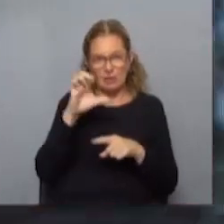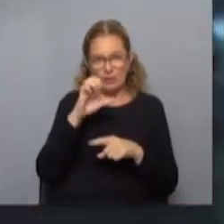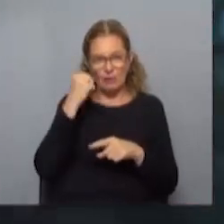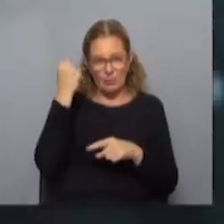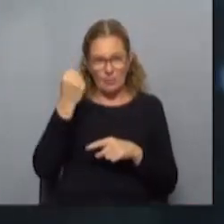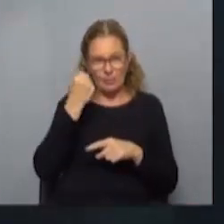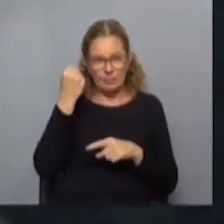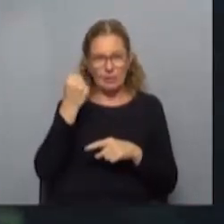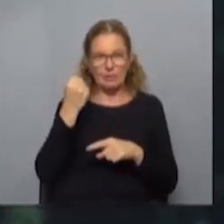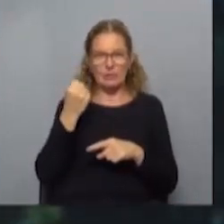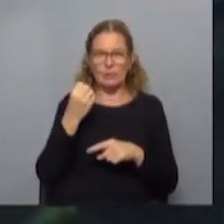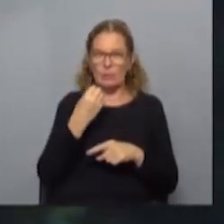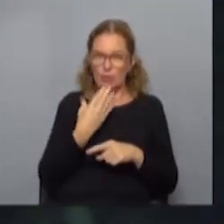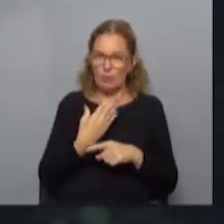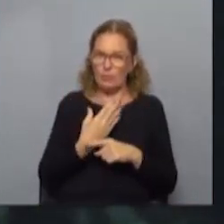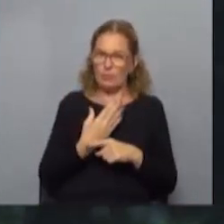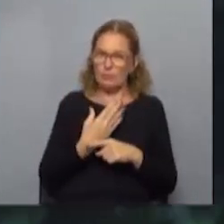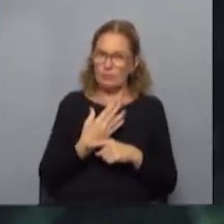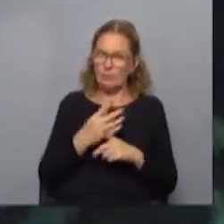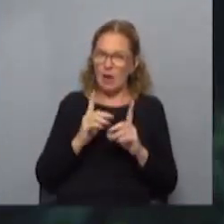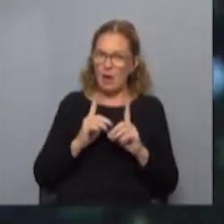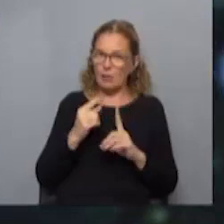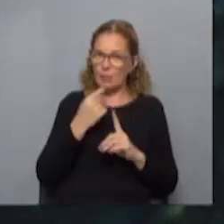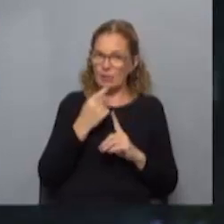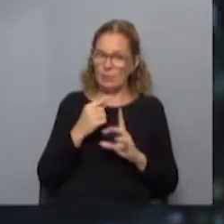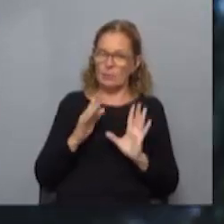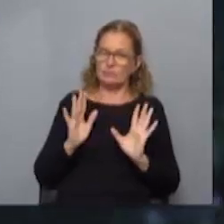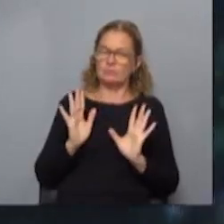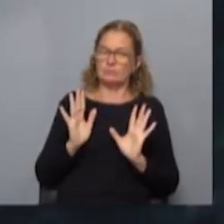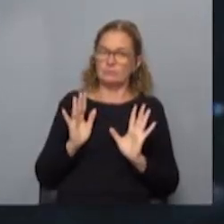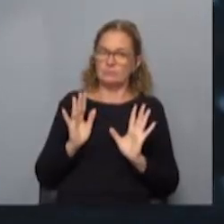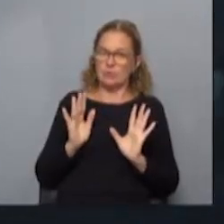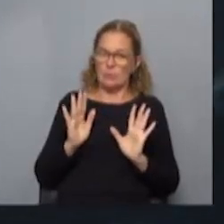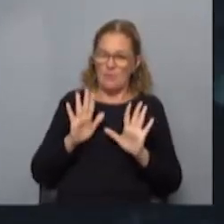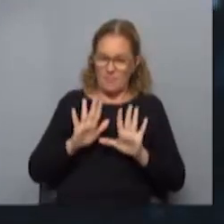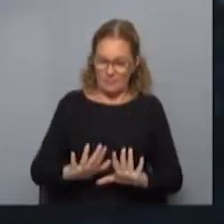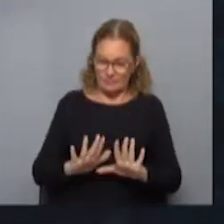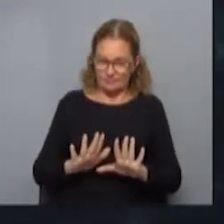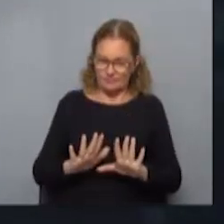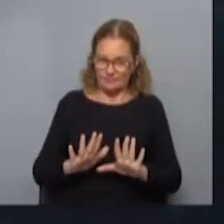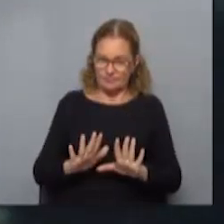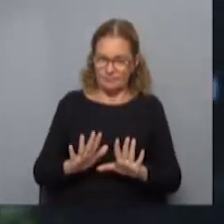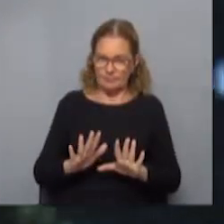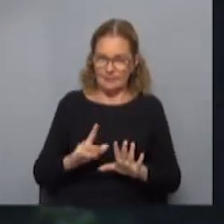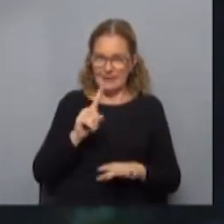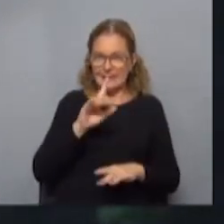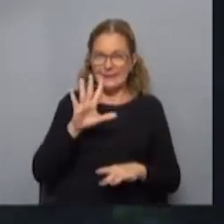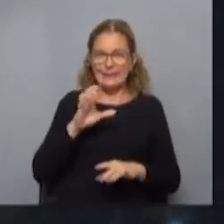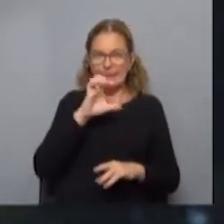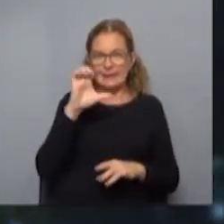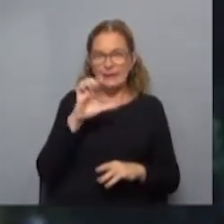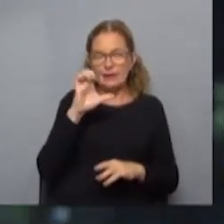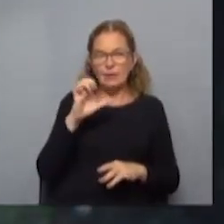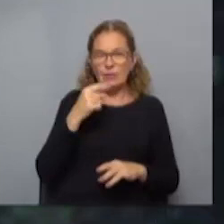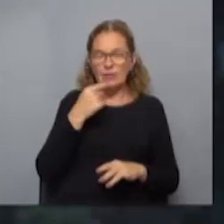importante. Fue como un, digo, quedamos como estopeados ahí. A partir del 15 de enero, se